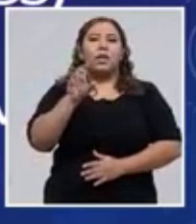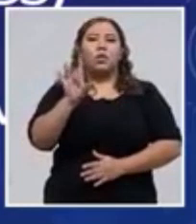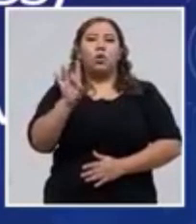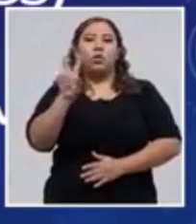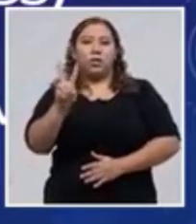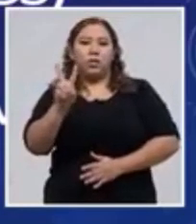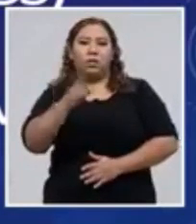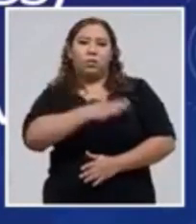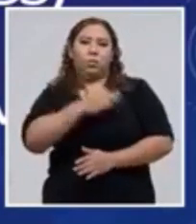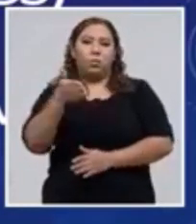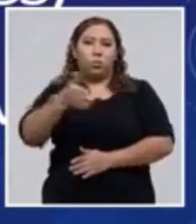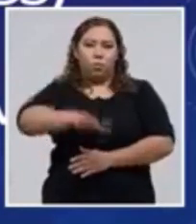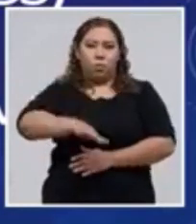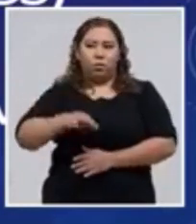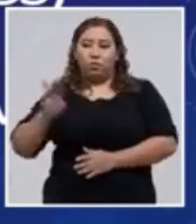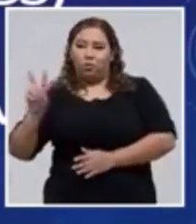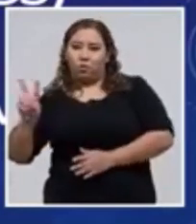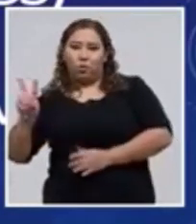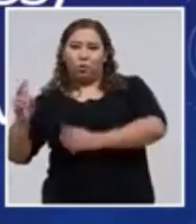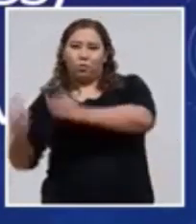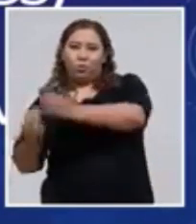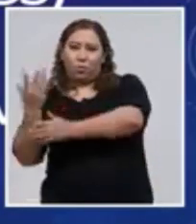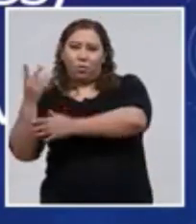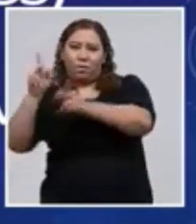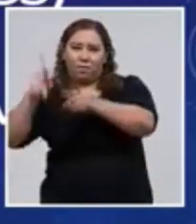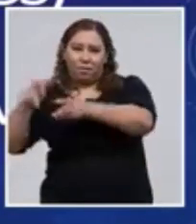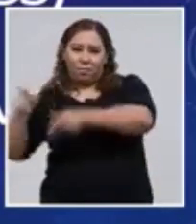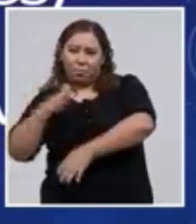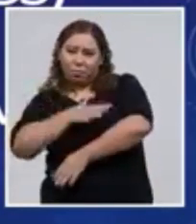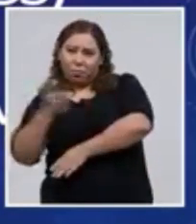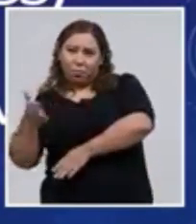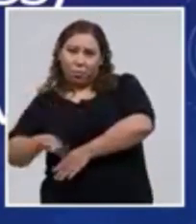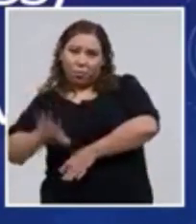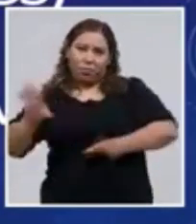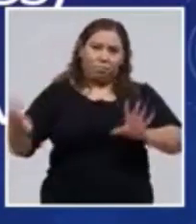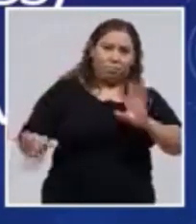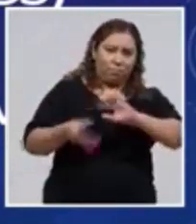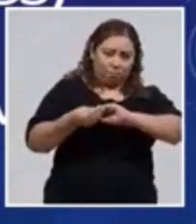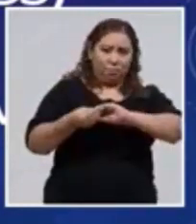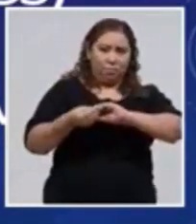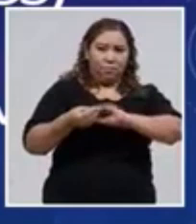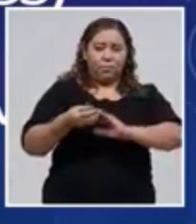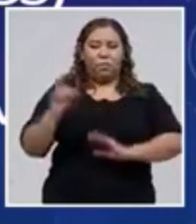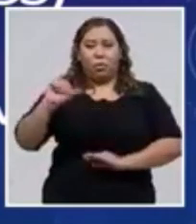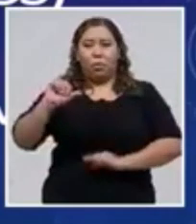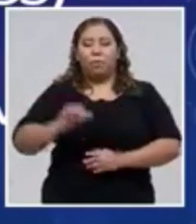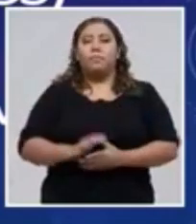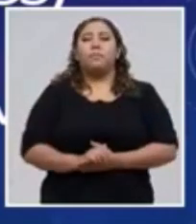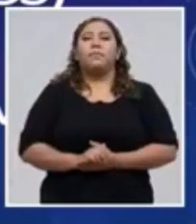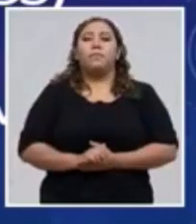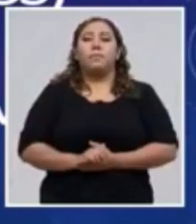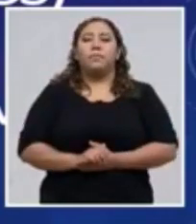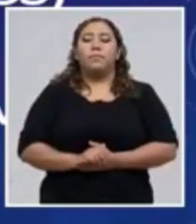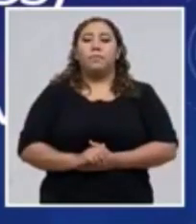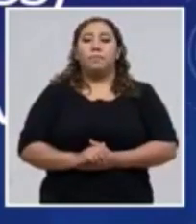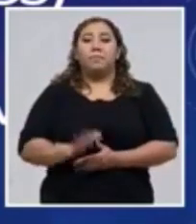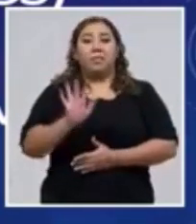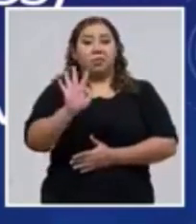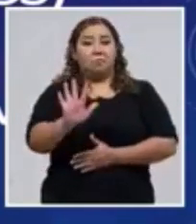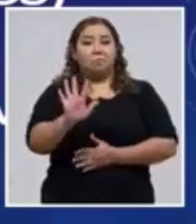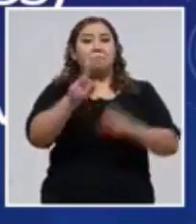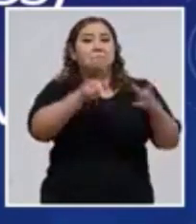con los dos nuevos casos registrados este día. Y también vemos que se registran 5 nuevos